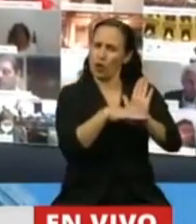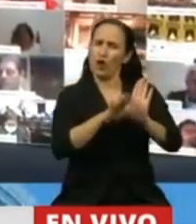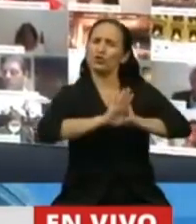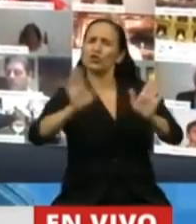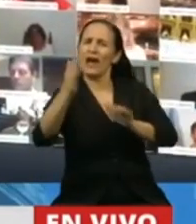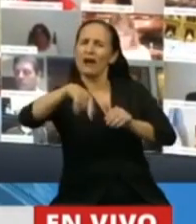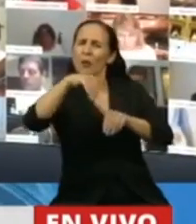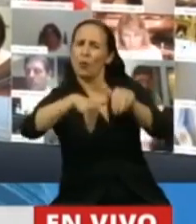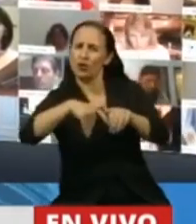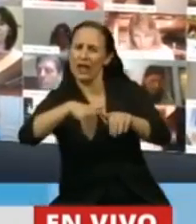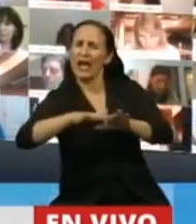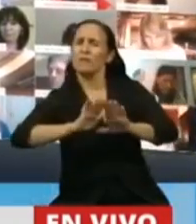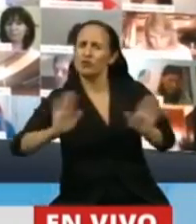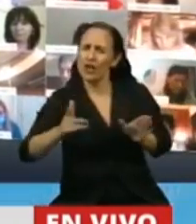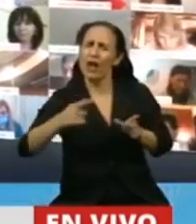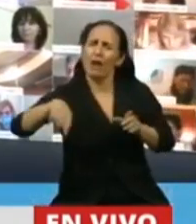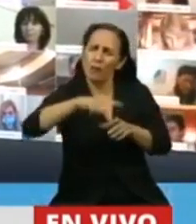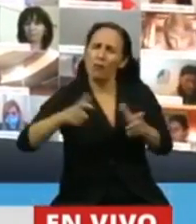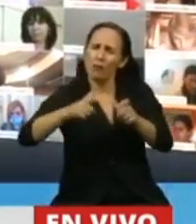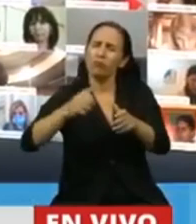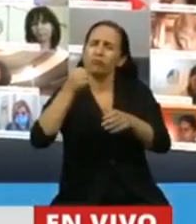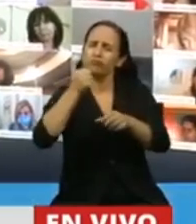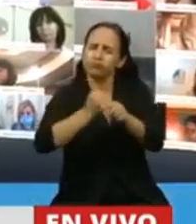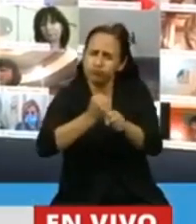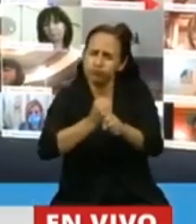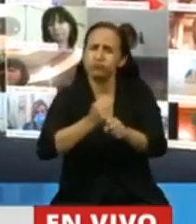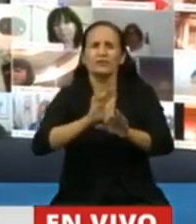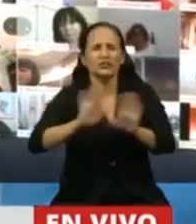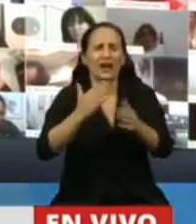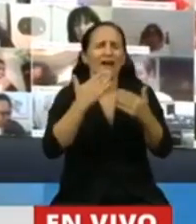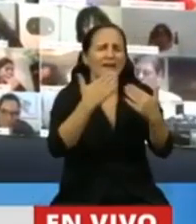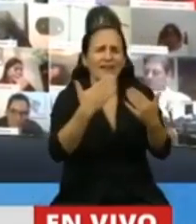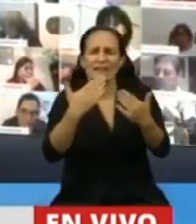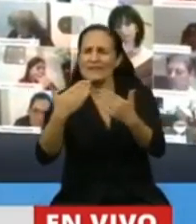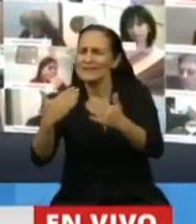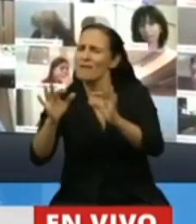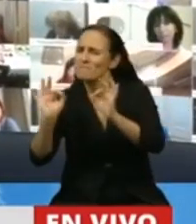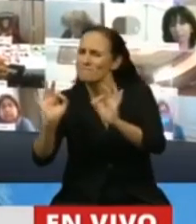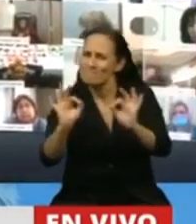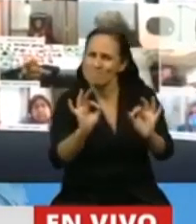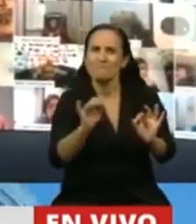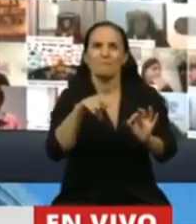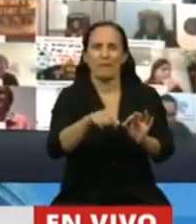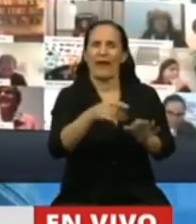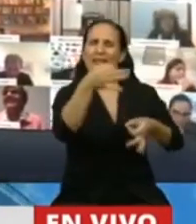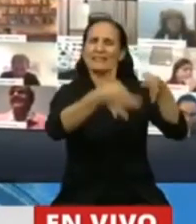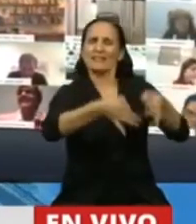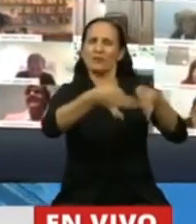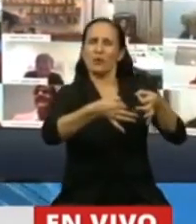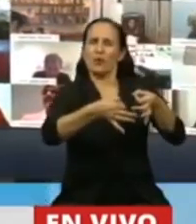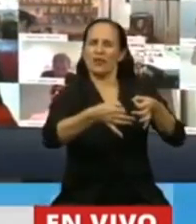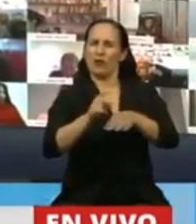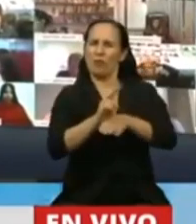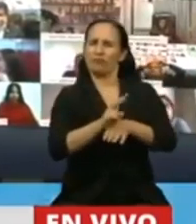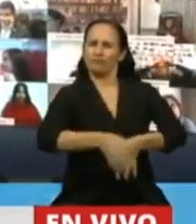muchos. Ya se han hecho todos los agradecimientos. que dan esa seguridad jurídica para lo que hoy votemos y para